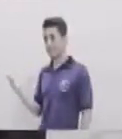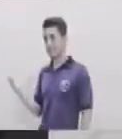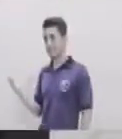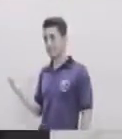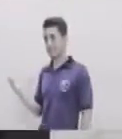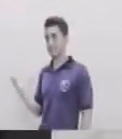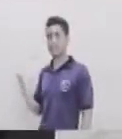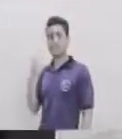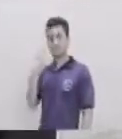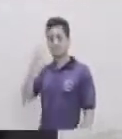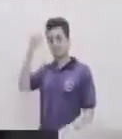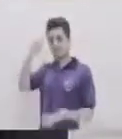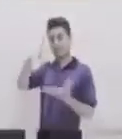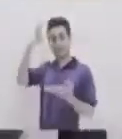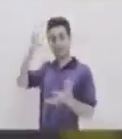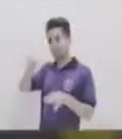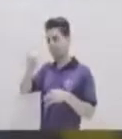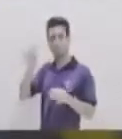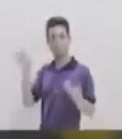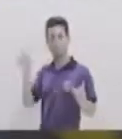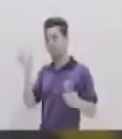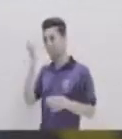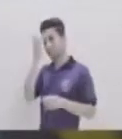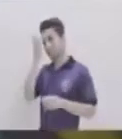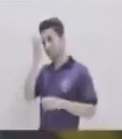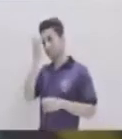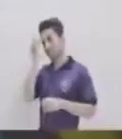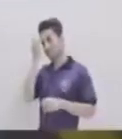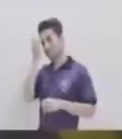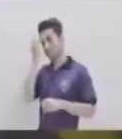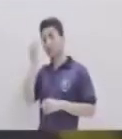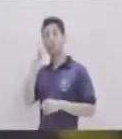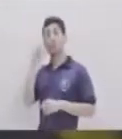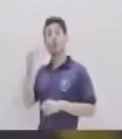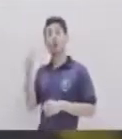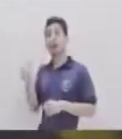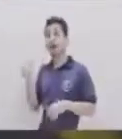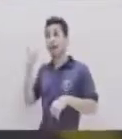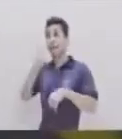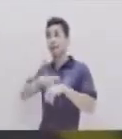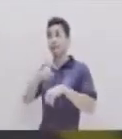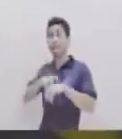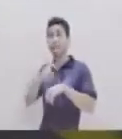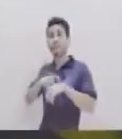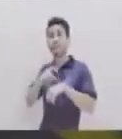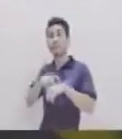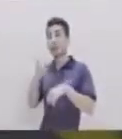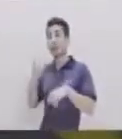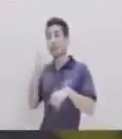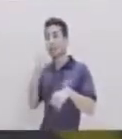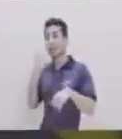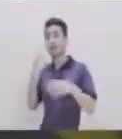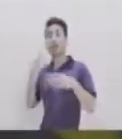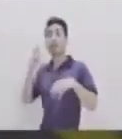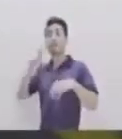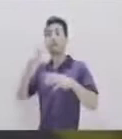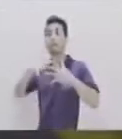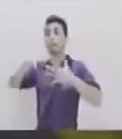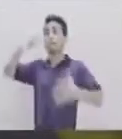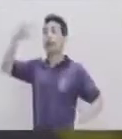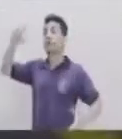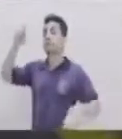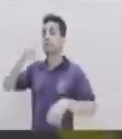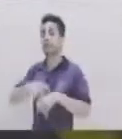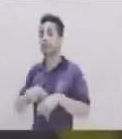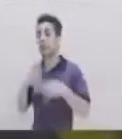Por último No, no, no ¿Y esto por qué es? Porque el tiempo de reacción Es mucho más grande De lo que se necesitaría Para